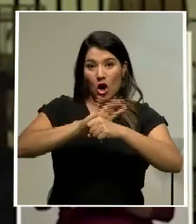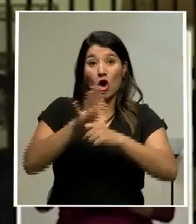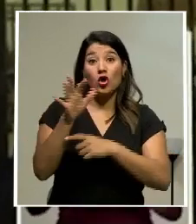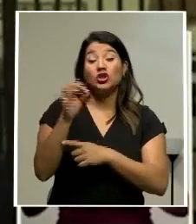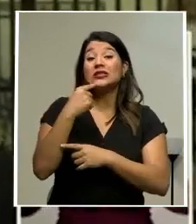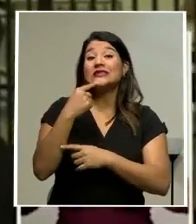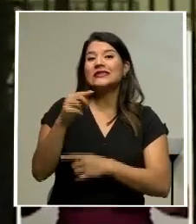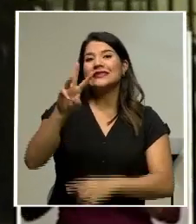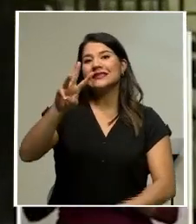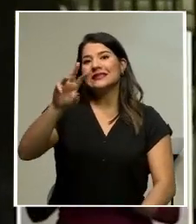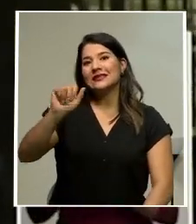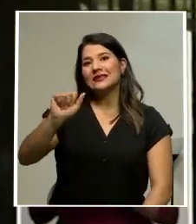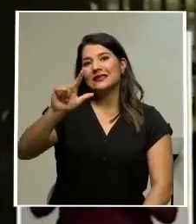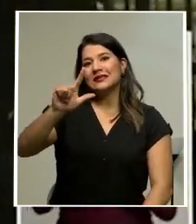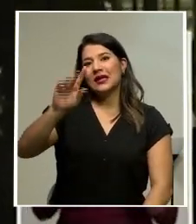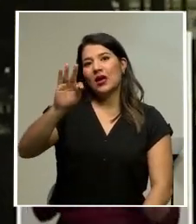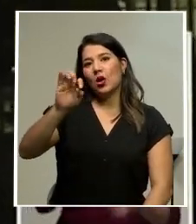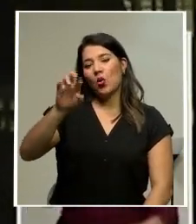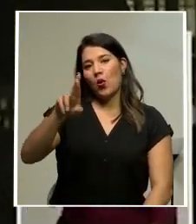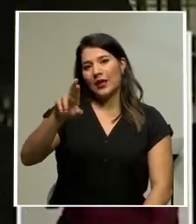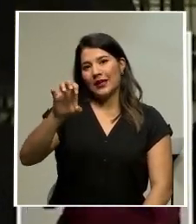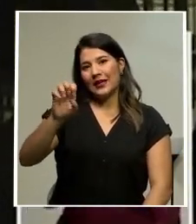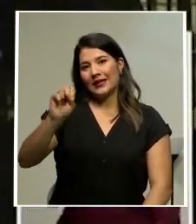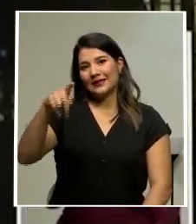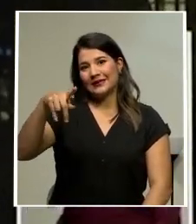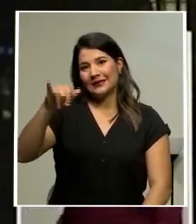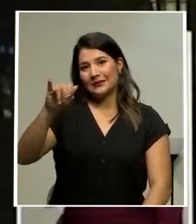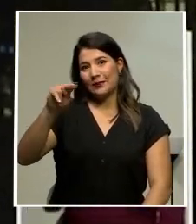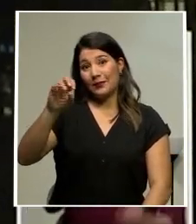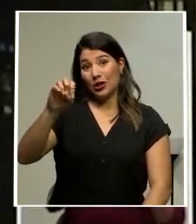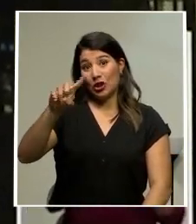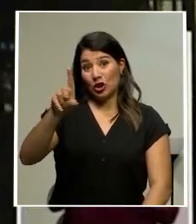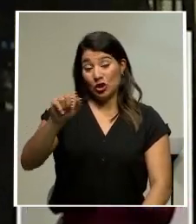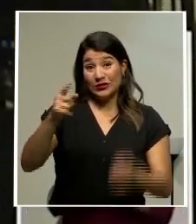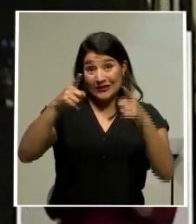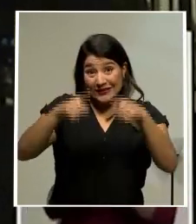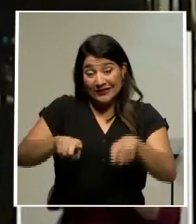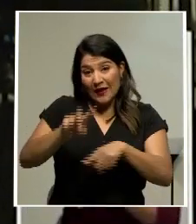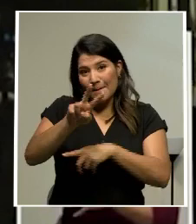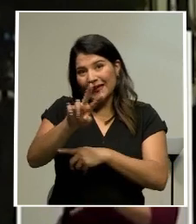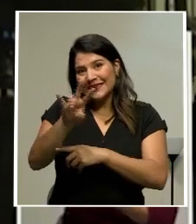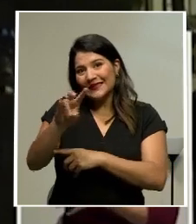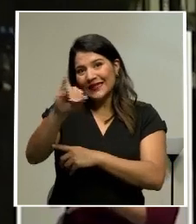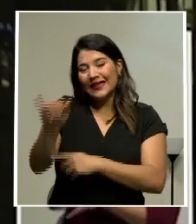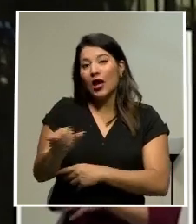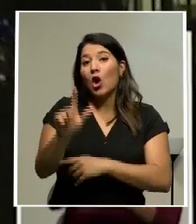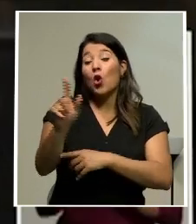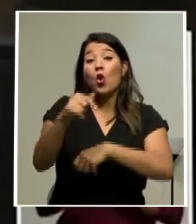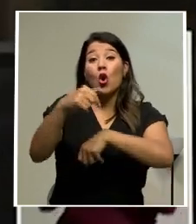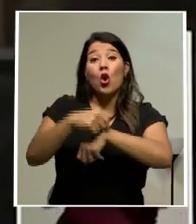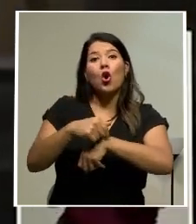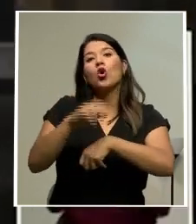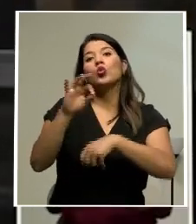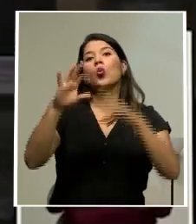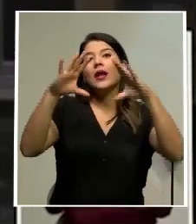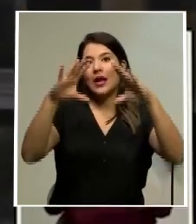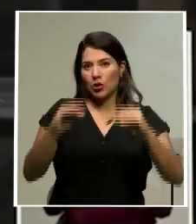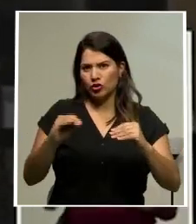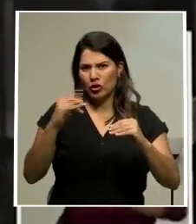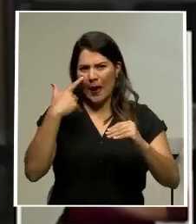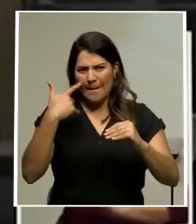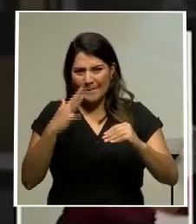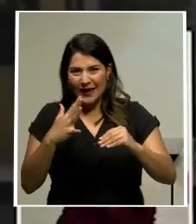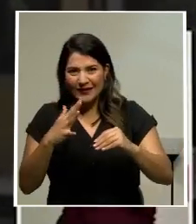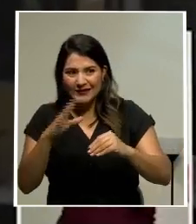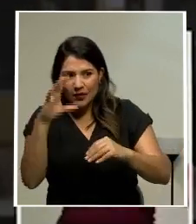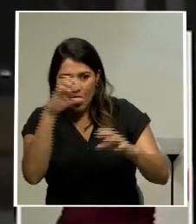Espinosa, director del OIJ, los hechos ocurrieron el 27 de julio en horas de la noche. Al parecer y según la investigación del OIJ, encontraron huellas